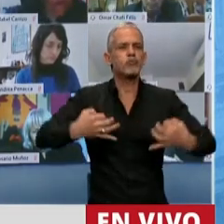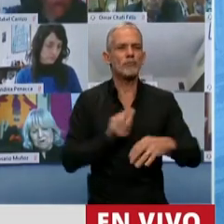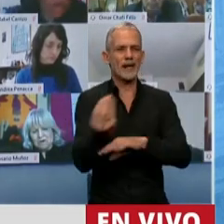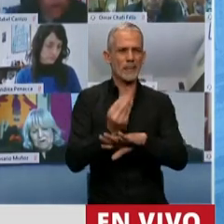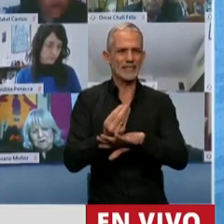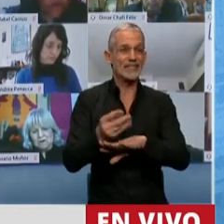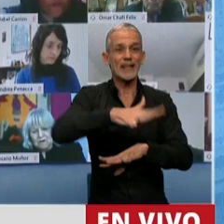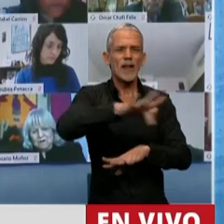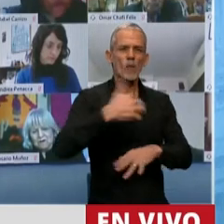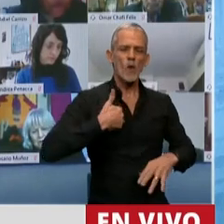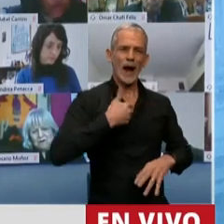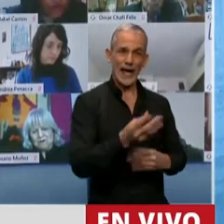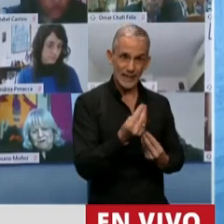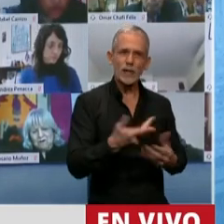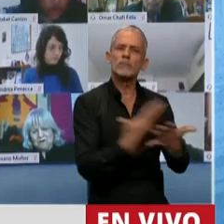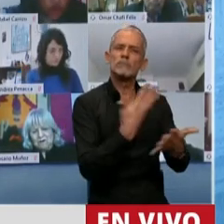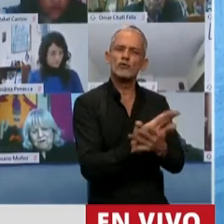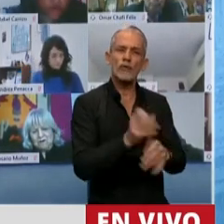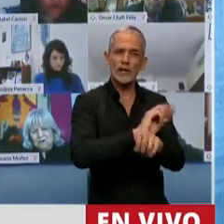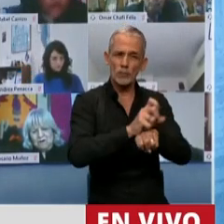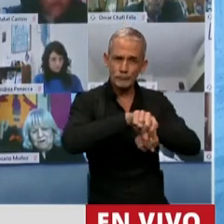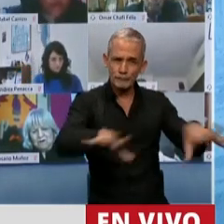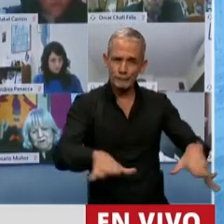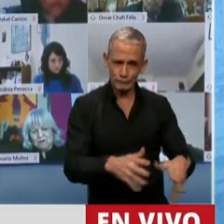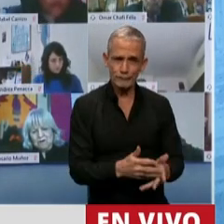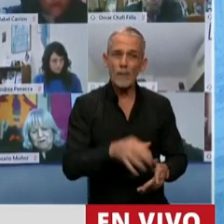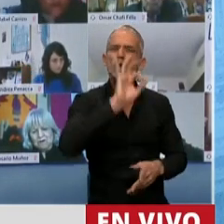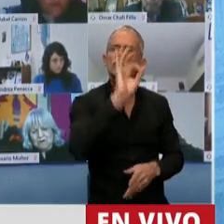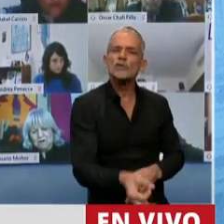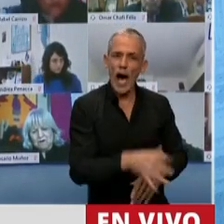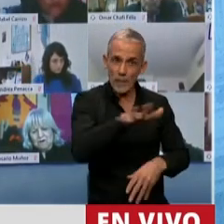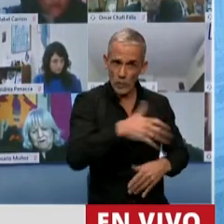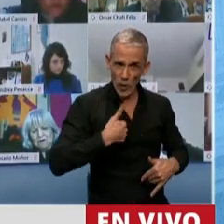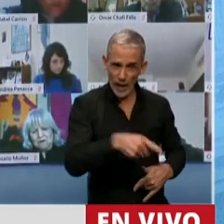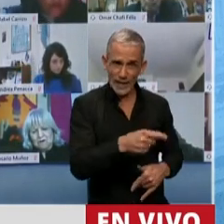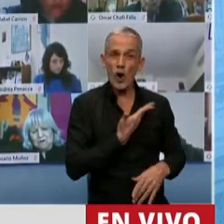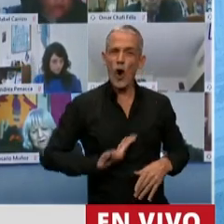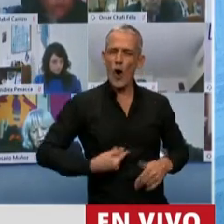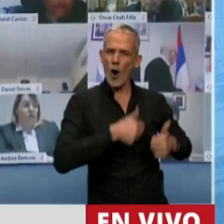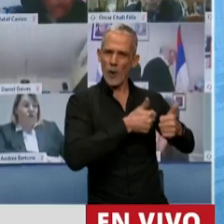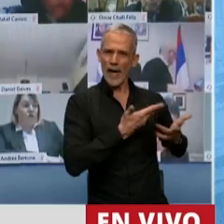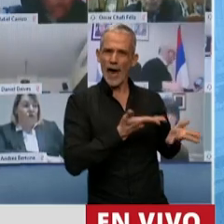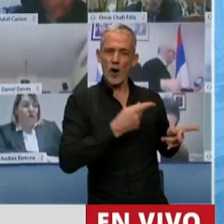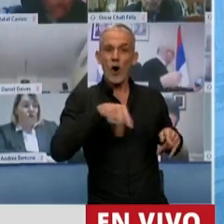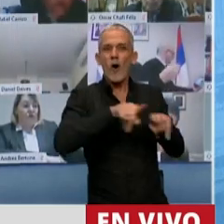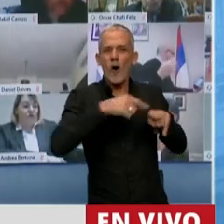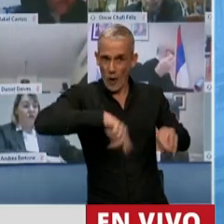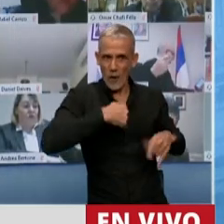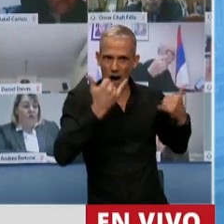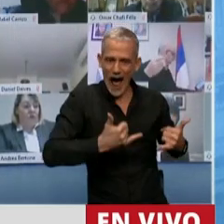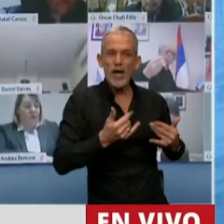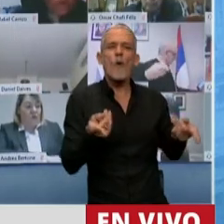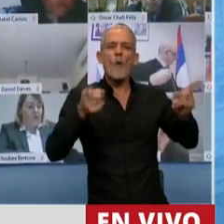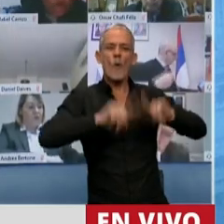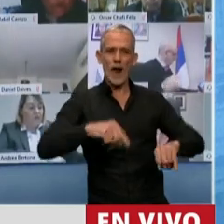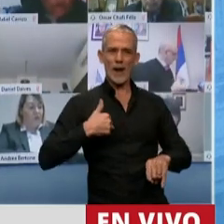representantes de ese pueblo argentino que está sufriendo la pandemia, pero que sabe que con un gobierno como el nuestro va a